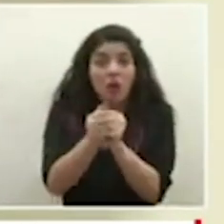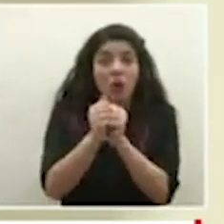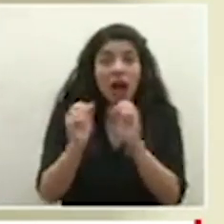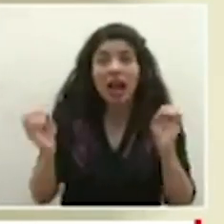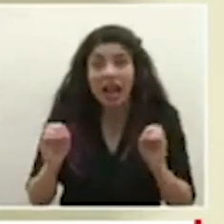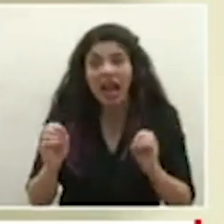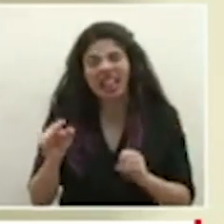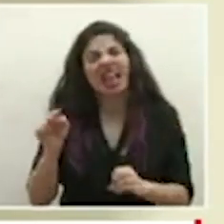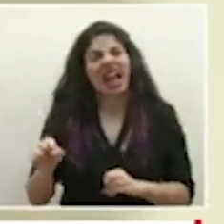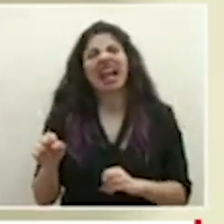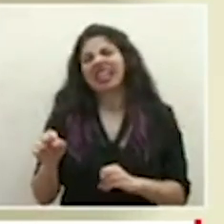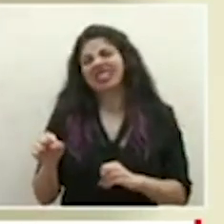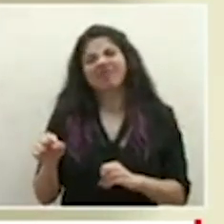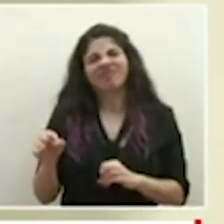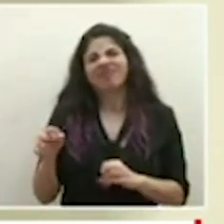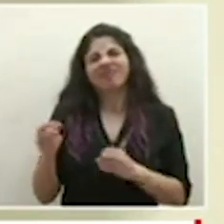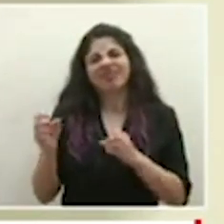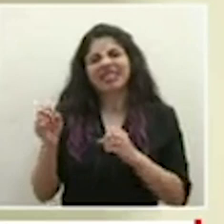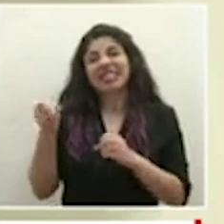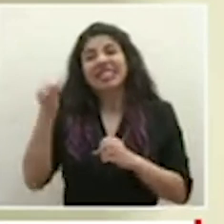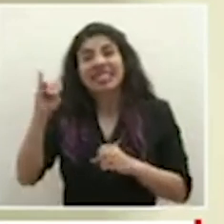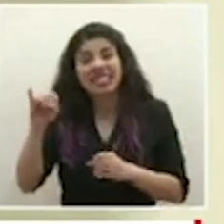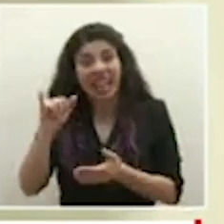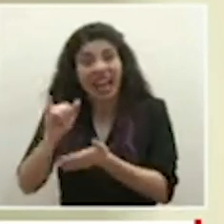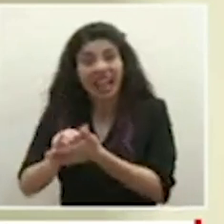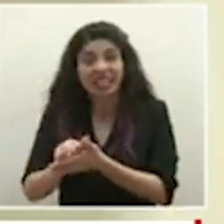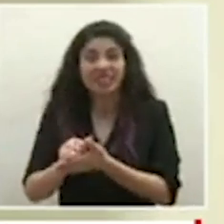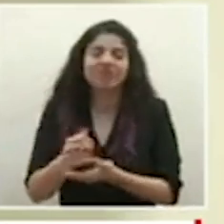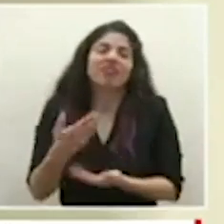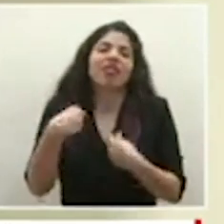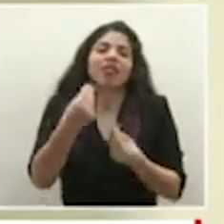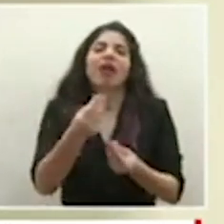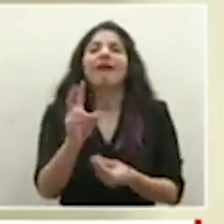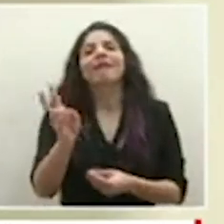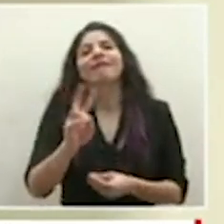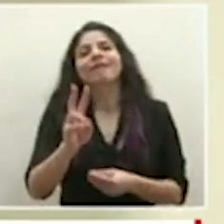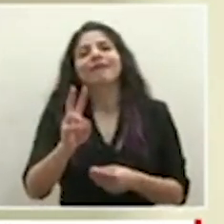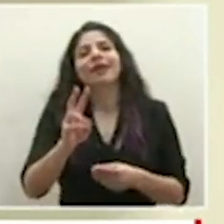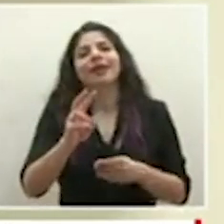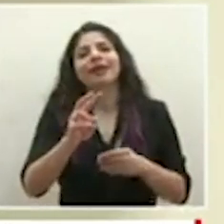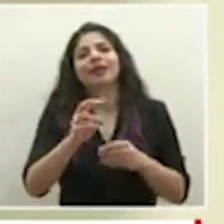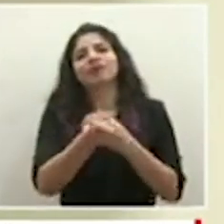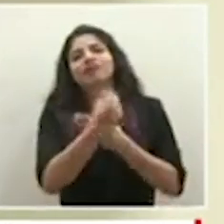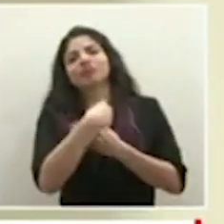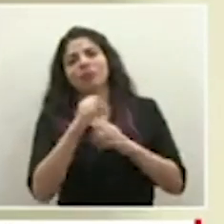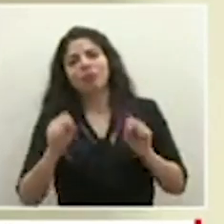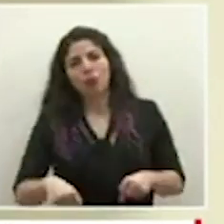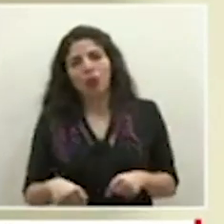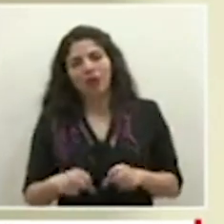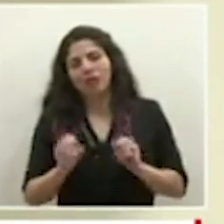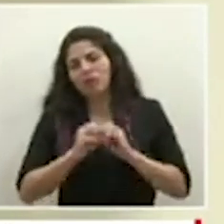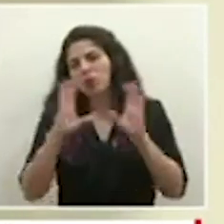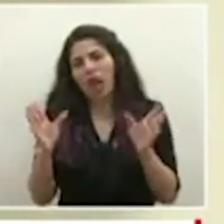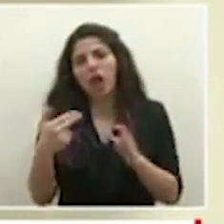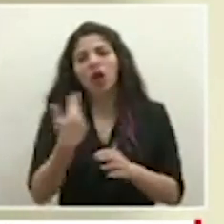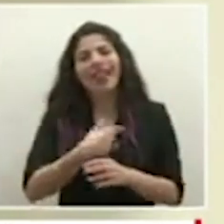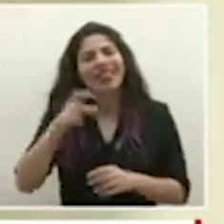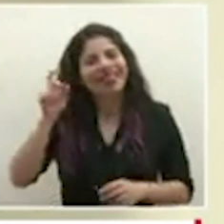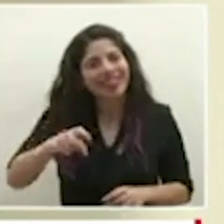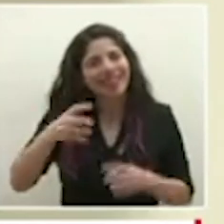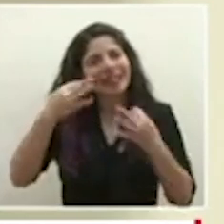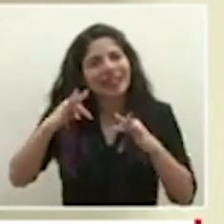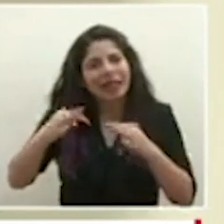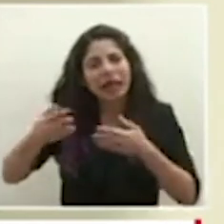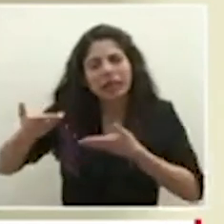pues eso simplemente lo que hace es pues hacer que el virus pueda ganar la partida eso es muy claro o sea que tenemos que tratar de